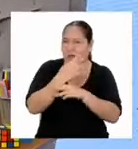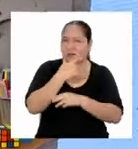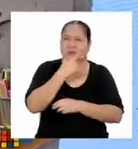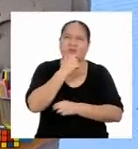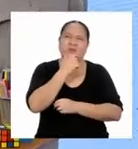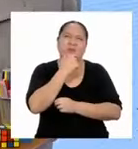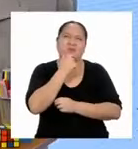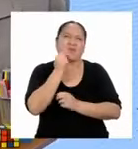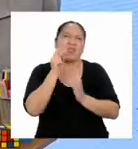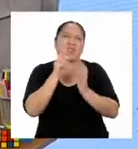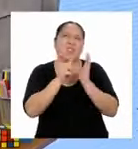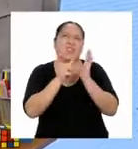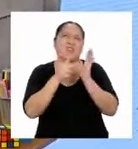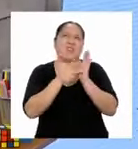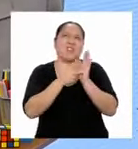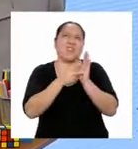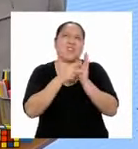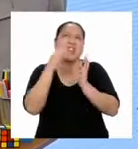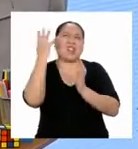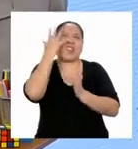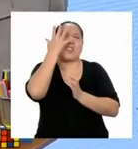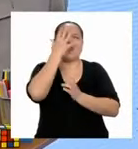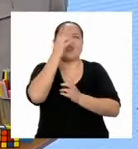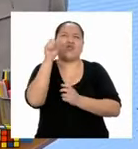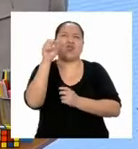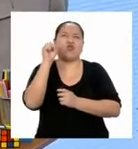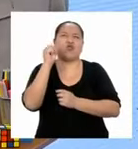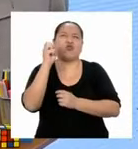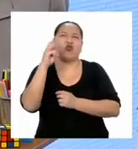tienen que ver las sombras con la matemática?